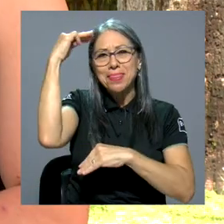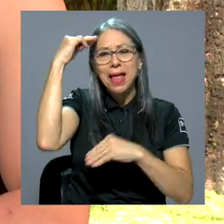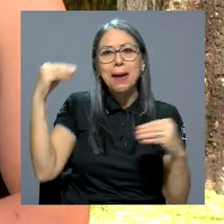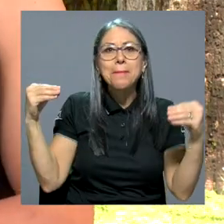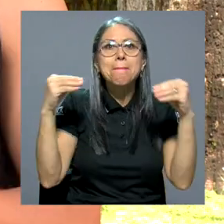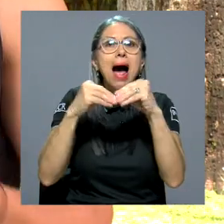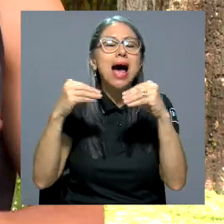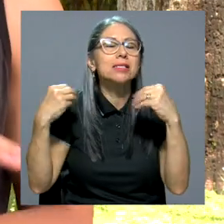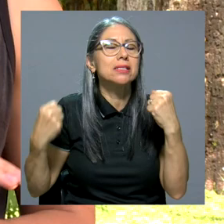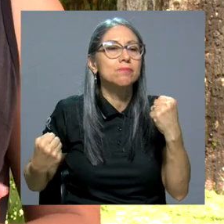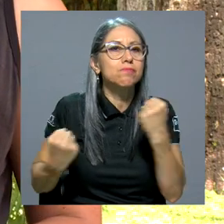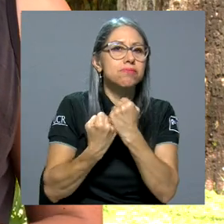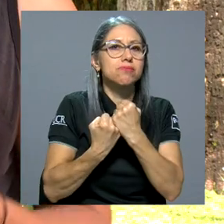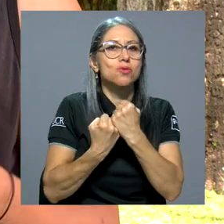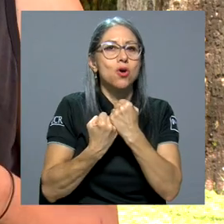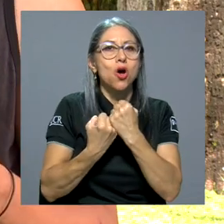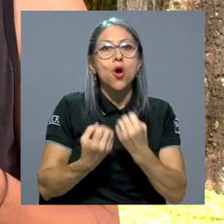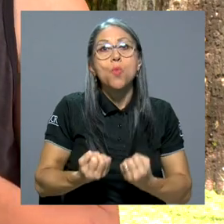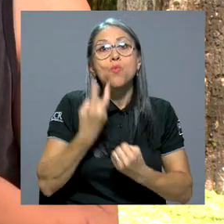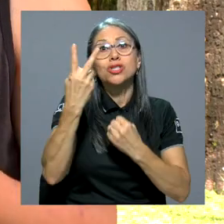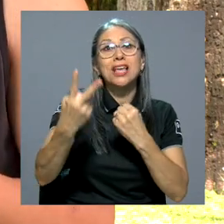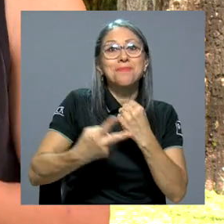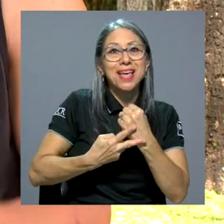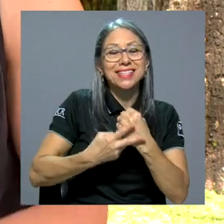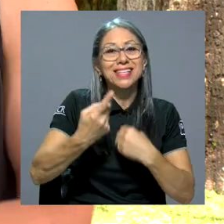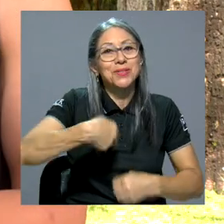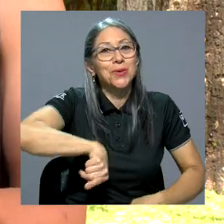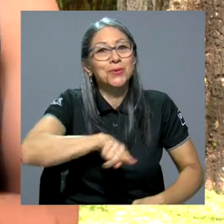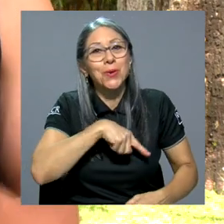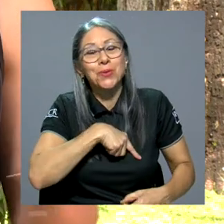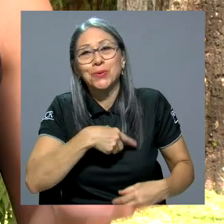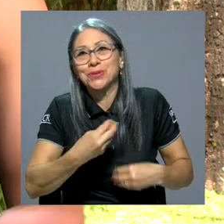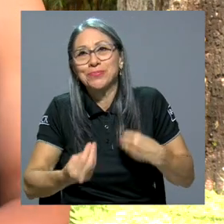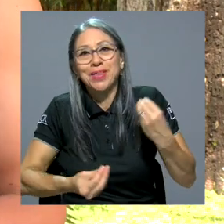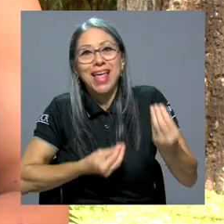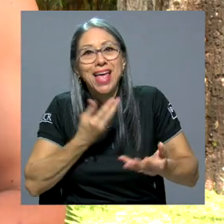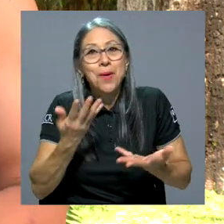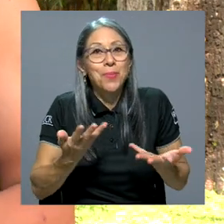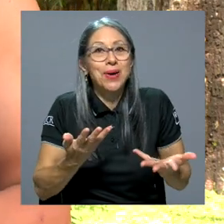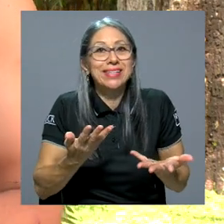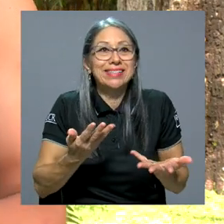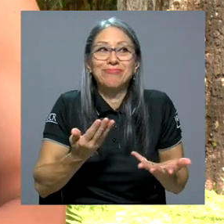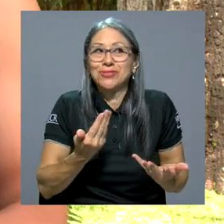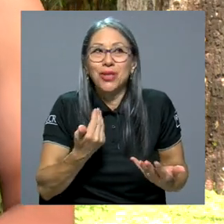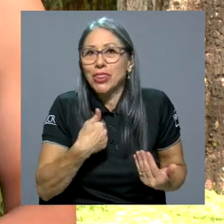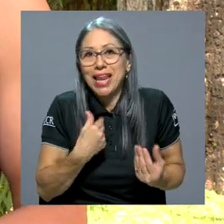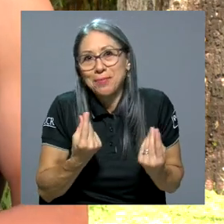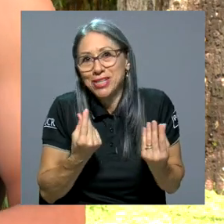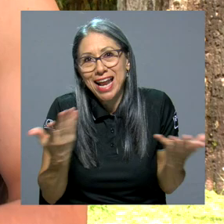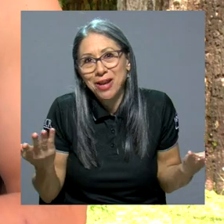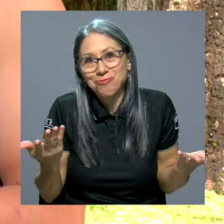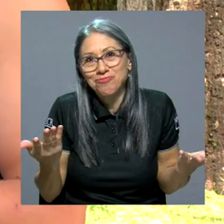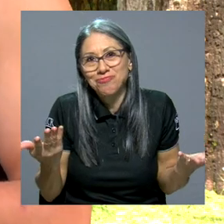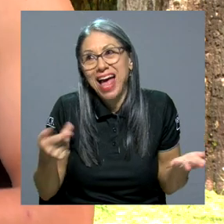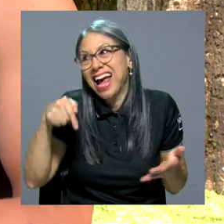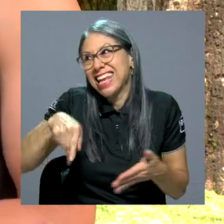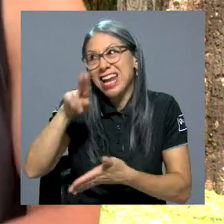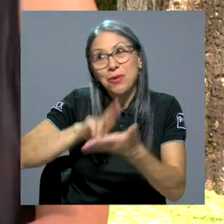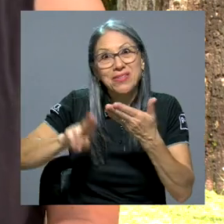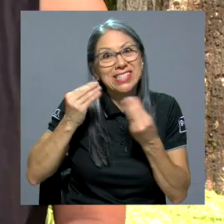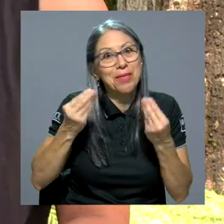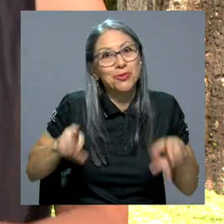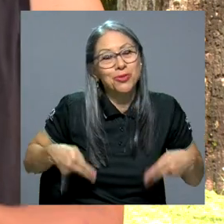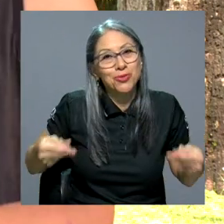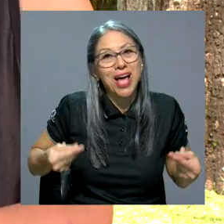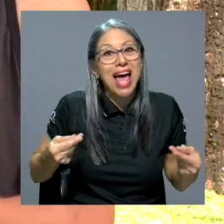el mayor aporte, ya que muchas veces no tenemos dinero, porque la universidad a veces estén apretados con la plata, entonces a veces no podemos